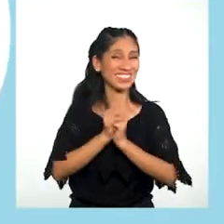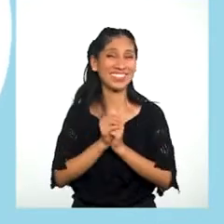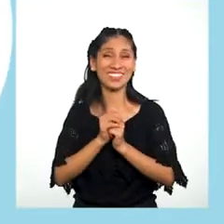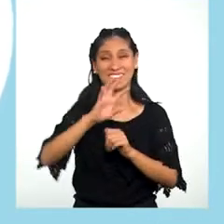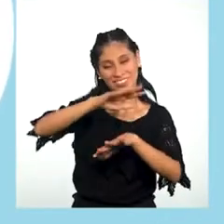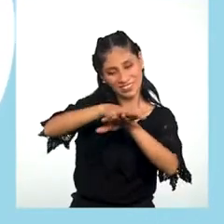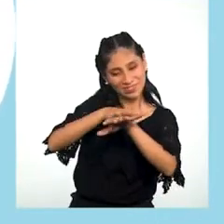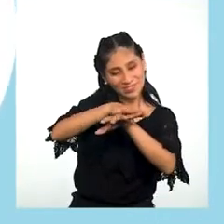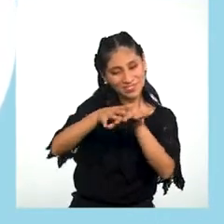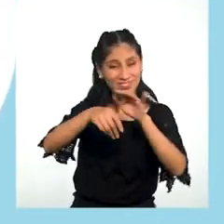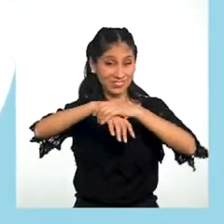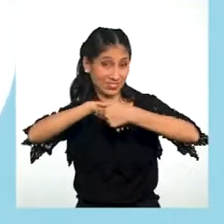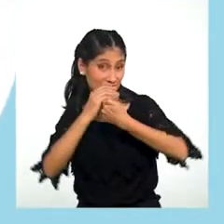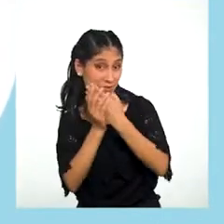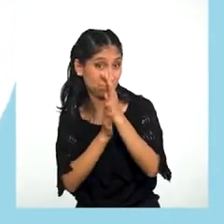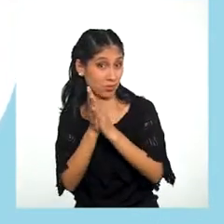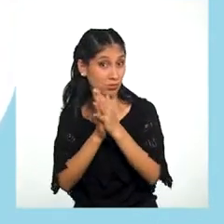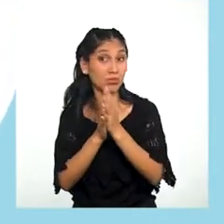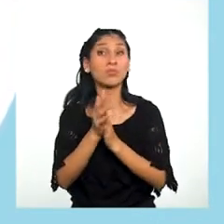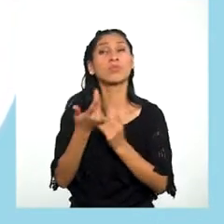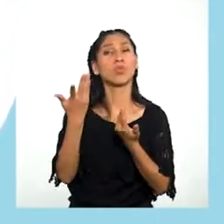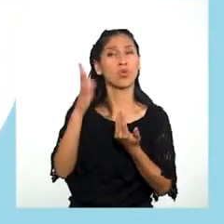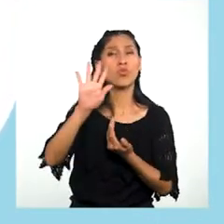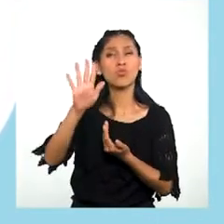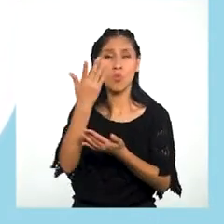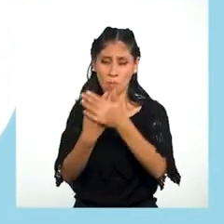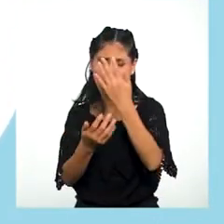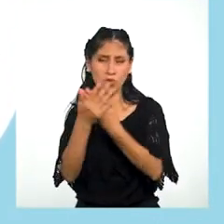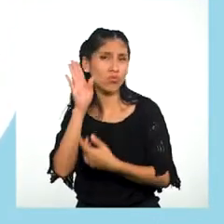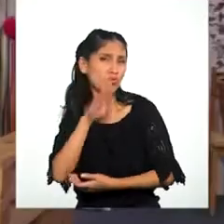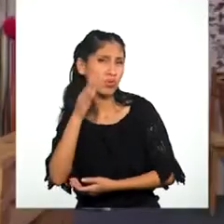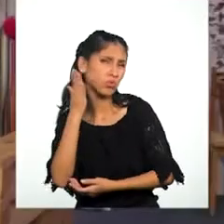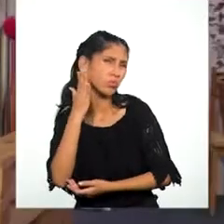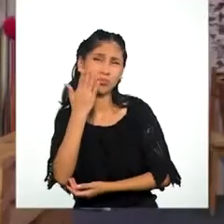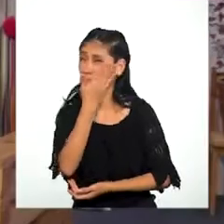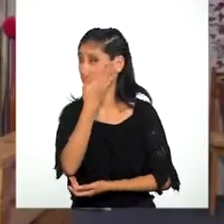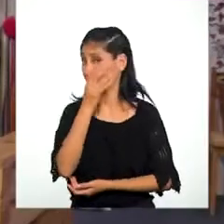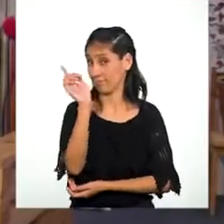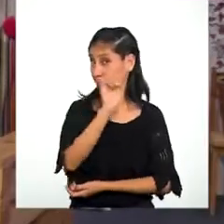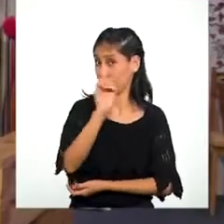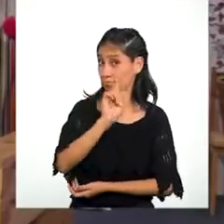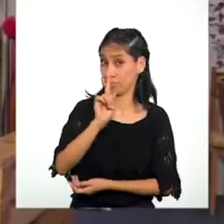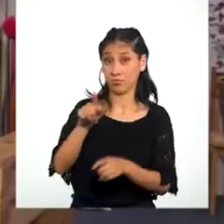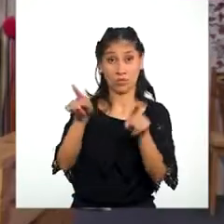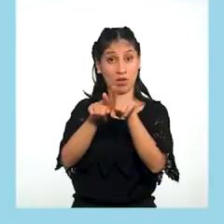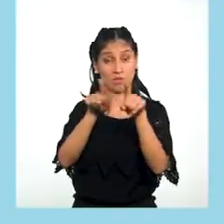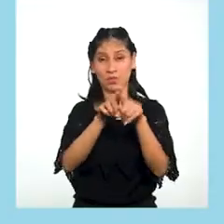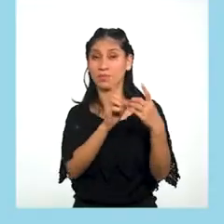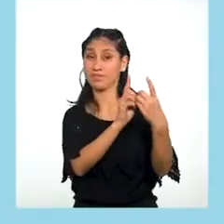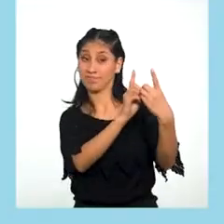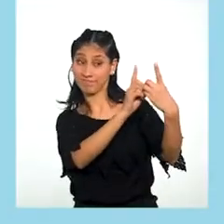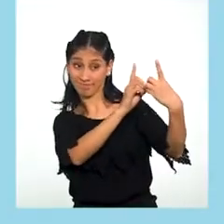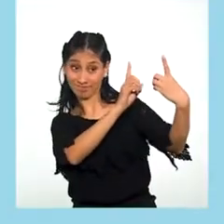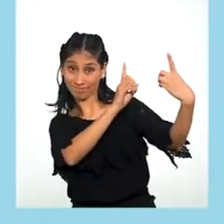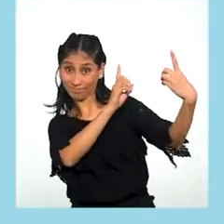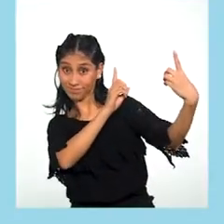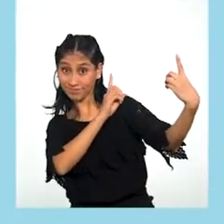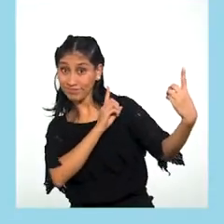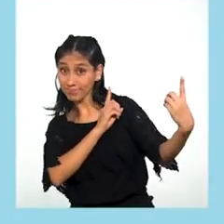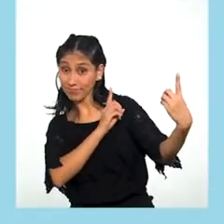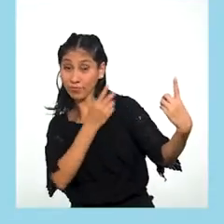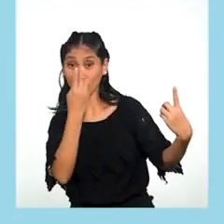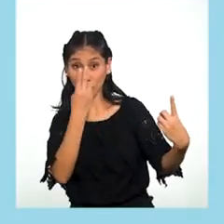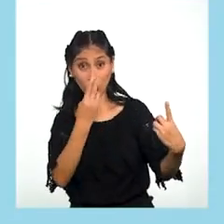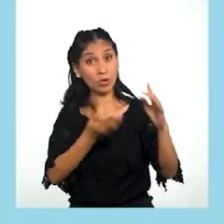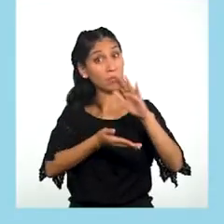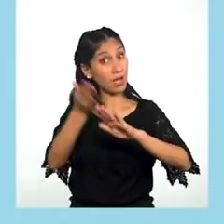las manos No tocarse la cara Con las manos sucias Mantener distancia De las personas Cuando